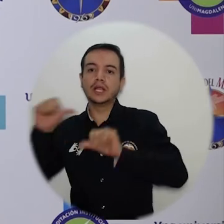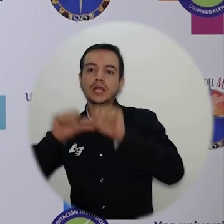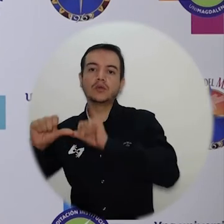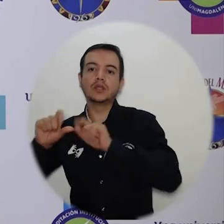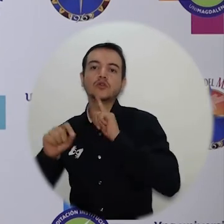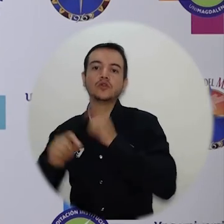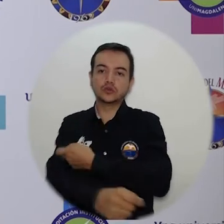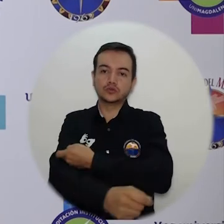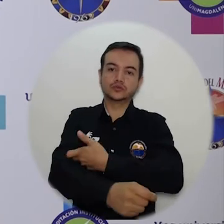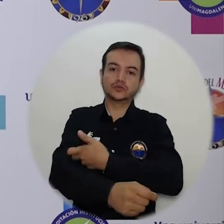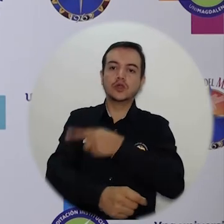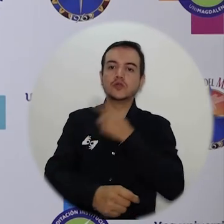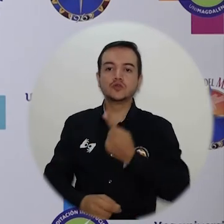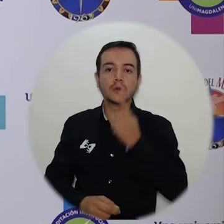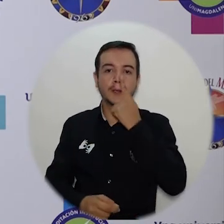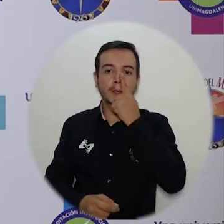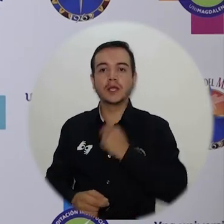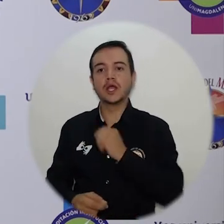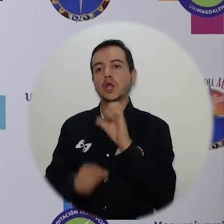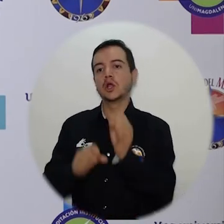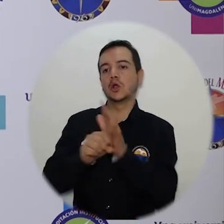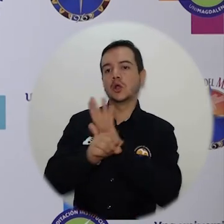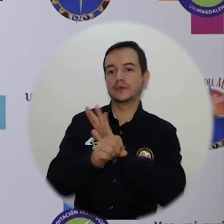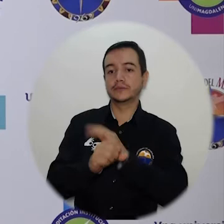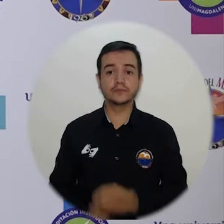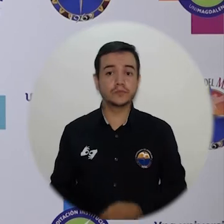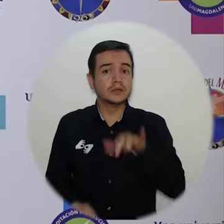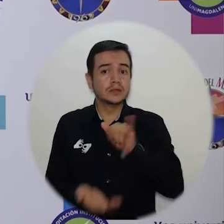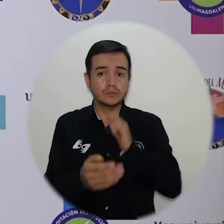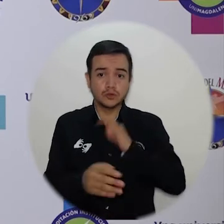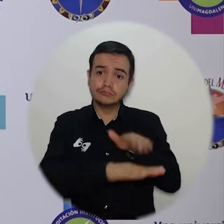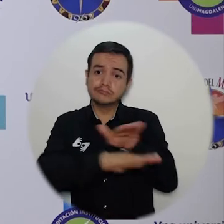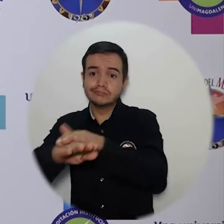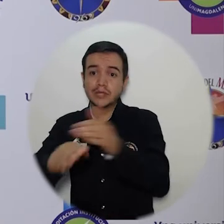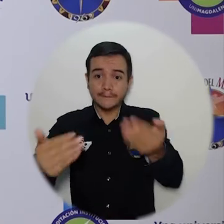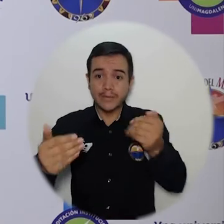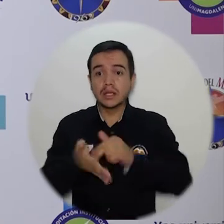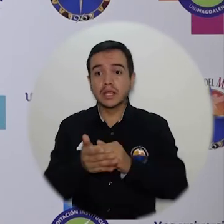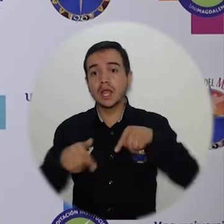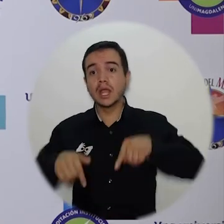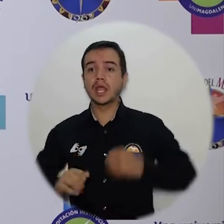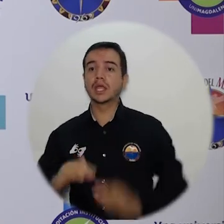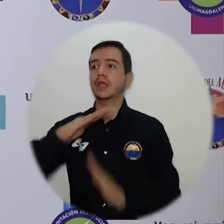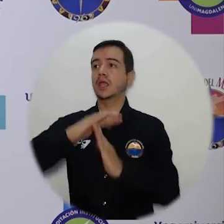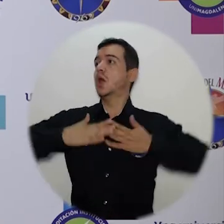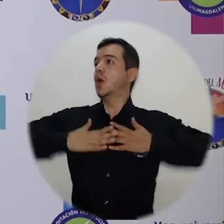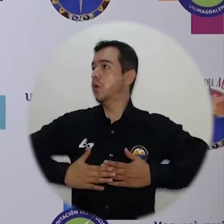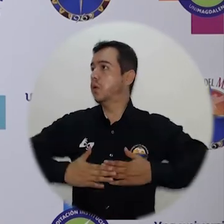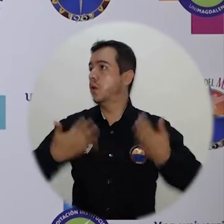no me queda más que invitarlos a que sigamos fortaleciendo la universidad. Aquí no hay pausa, aquí continuamos sembrando,